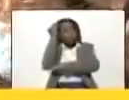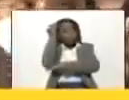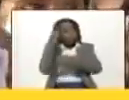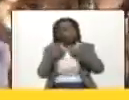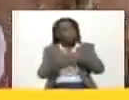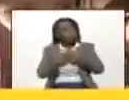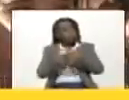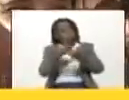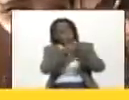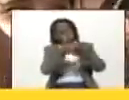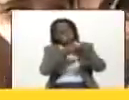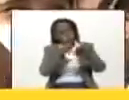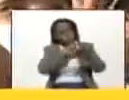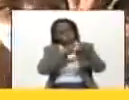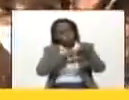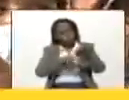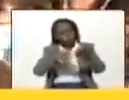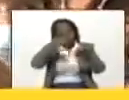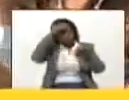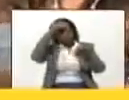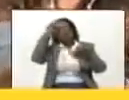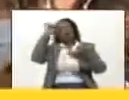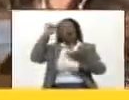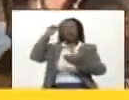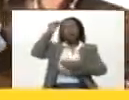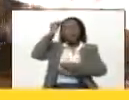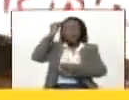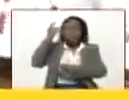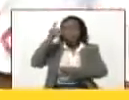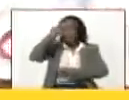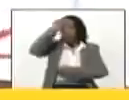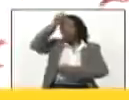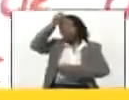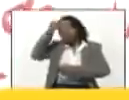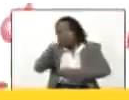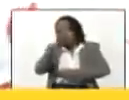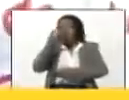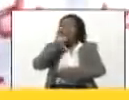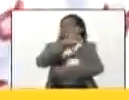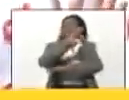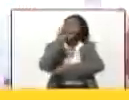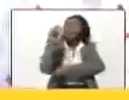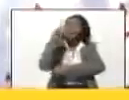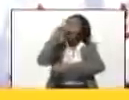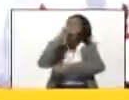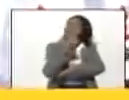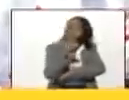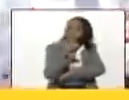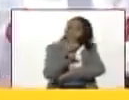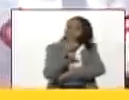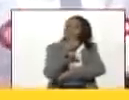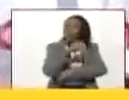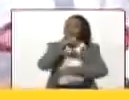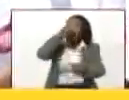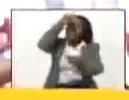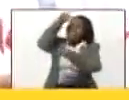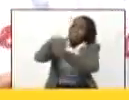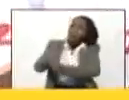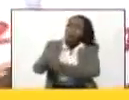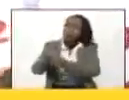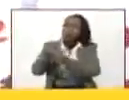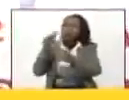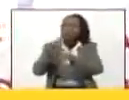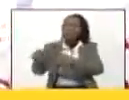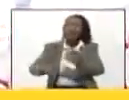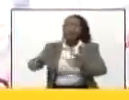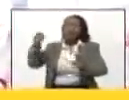rectificar y tendrá que reconocer que fueron 300 años de colonialismo y